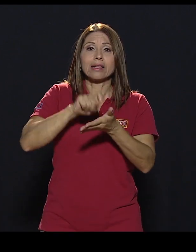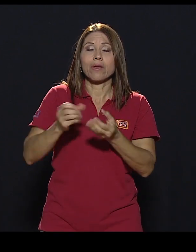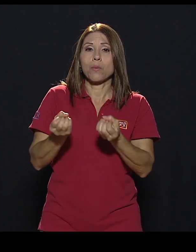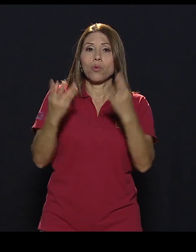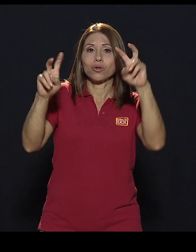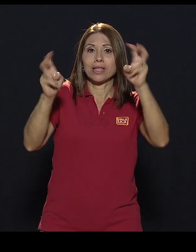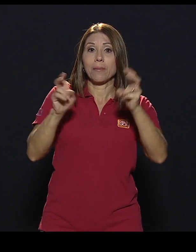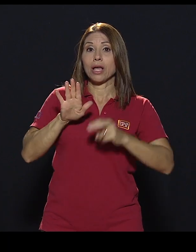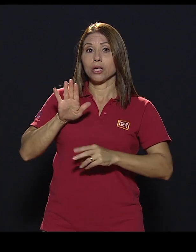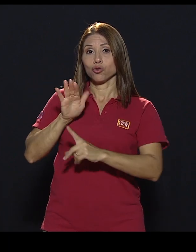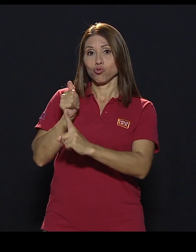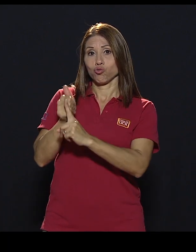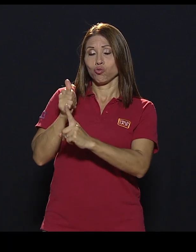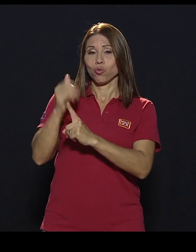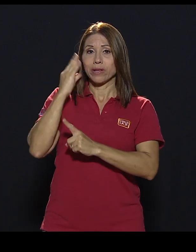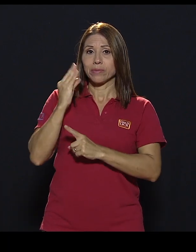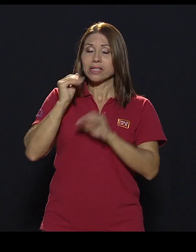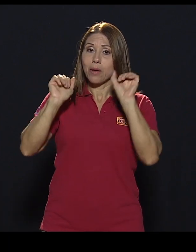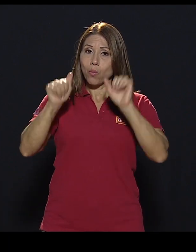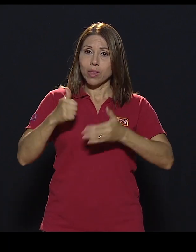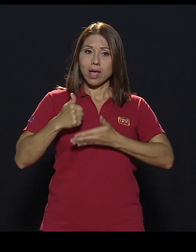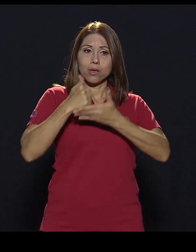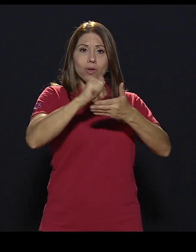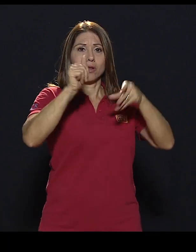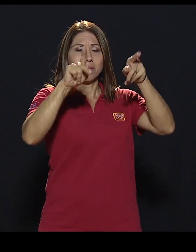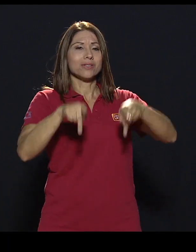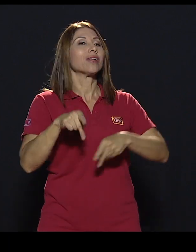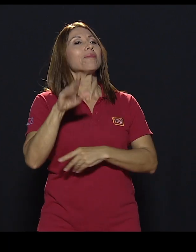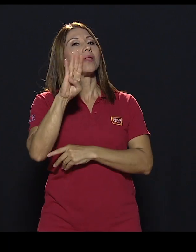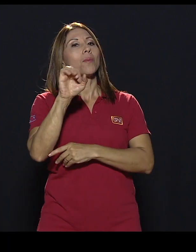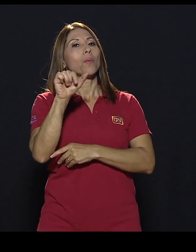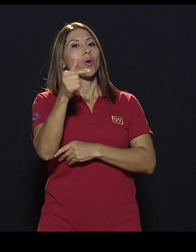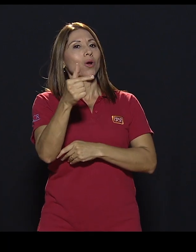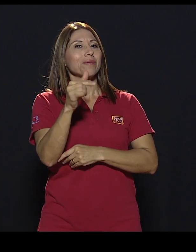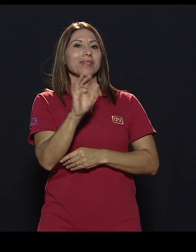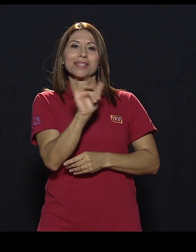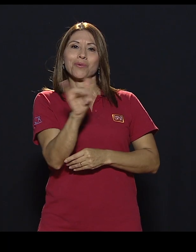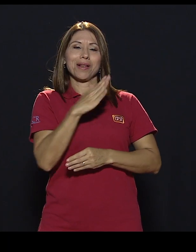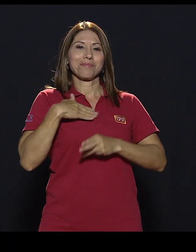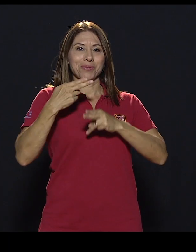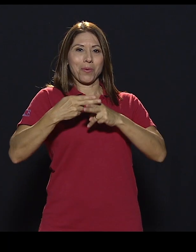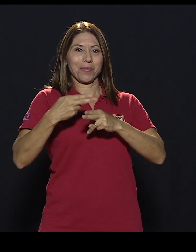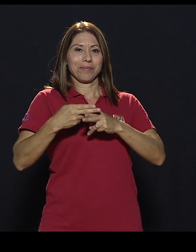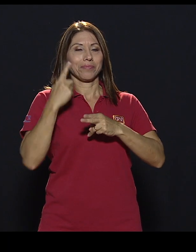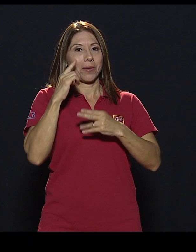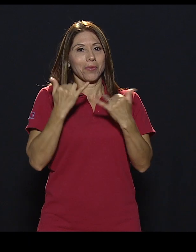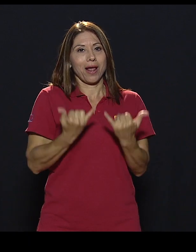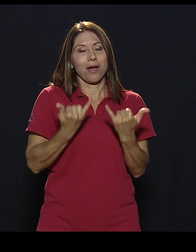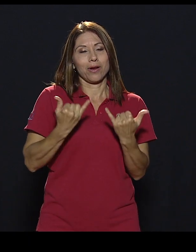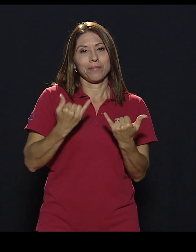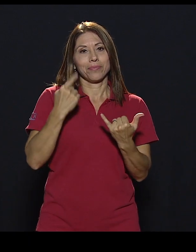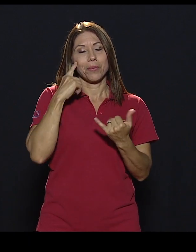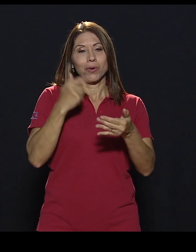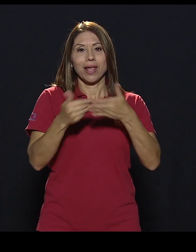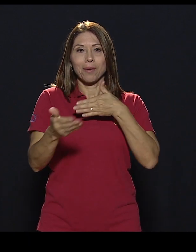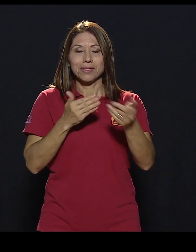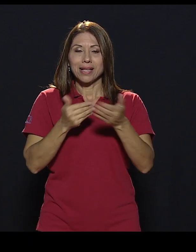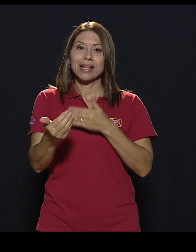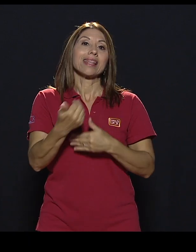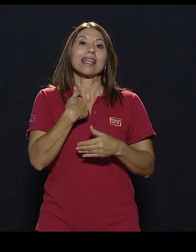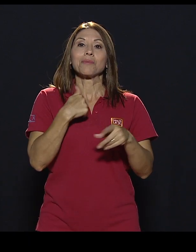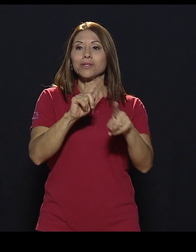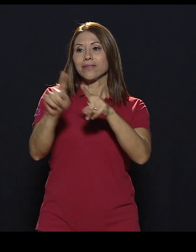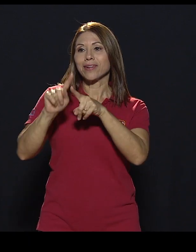experiencia, inclusive ya por sí sola le podría ayudar a esta otra persona. Claro, el blog es el mismo que mi nombre por el momento, porque a pesar de que